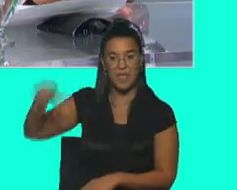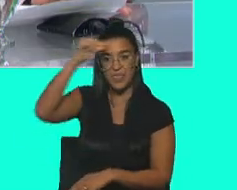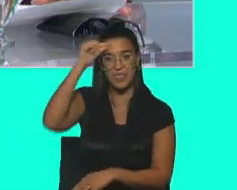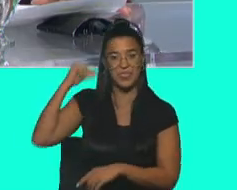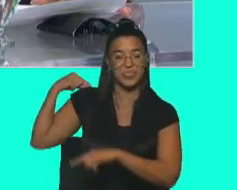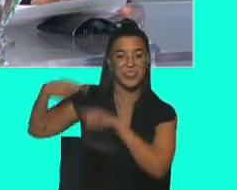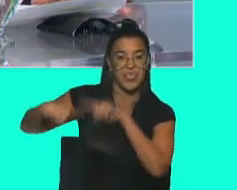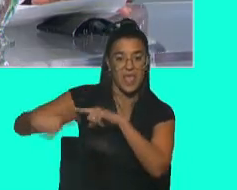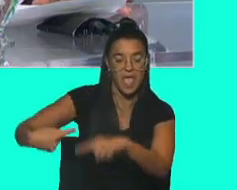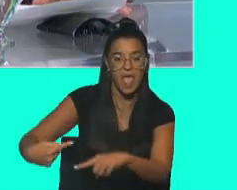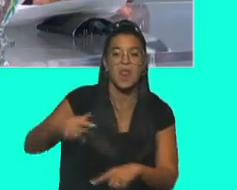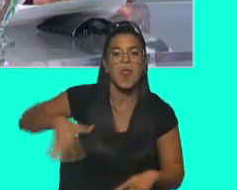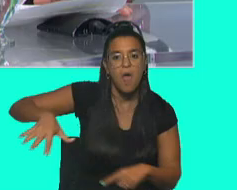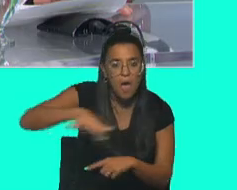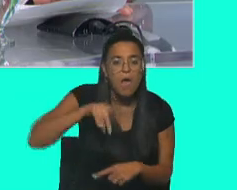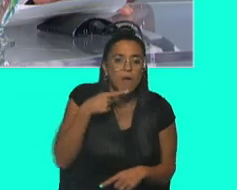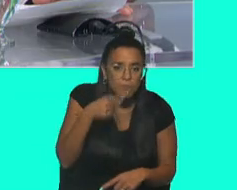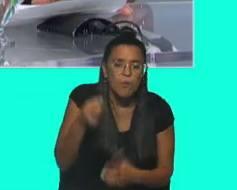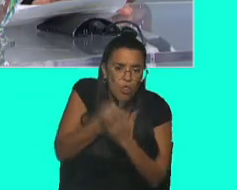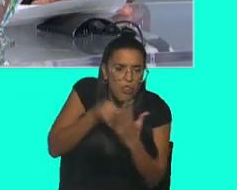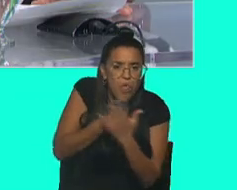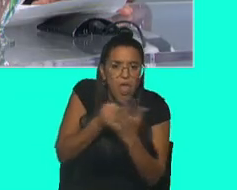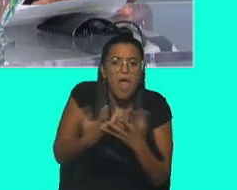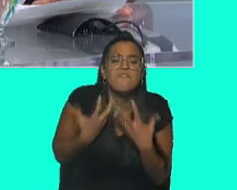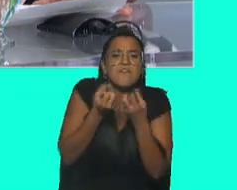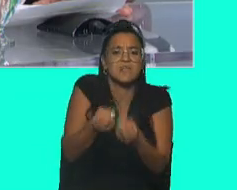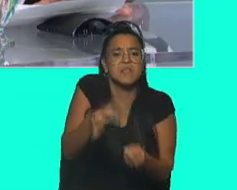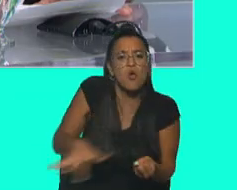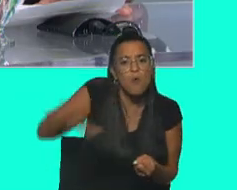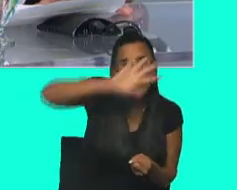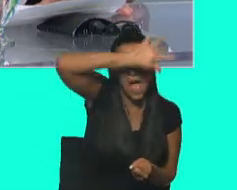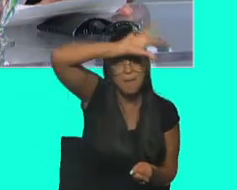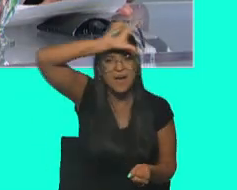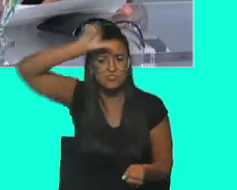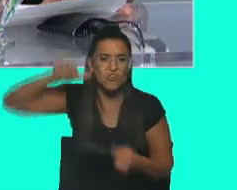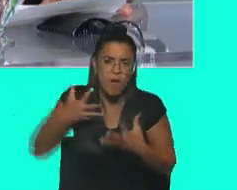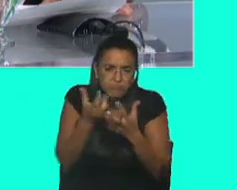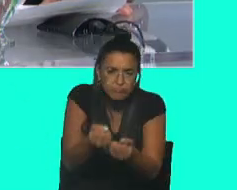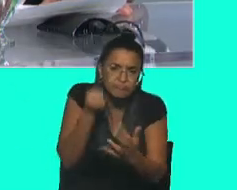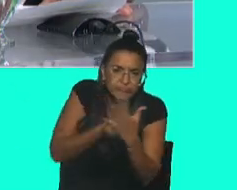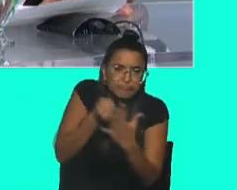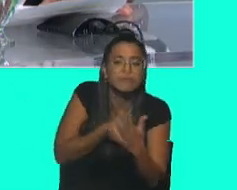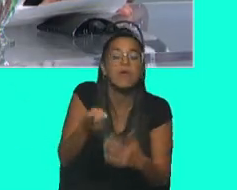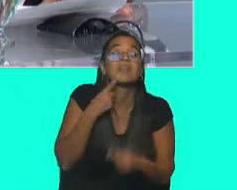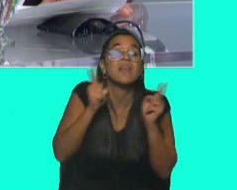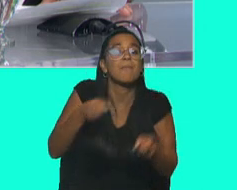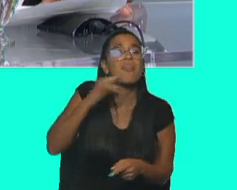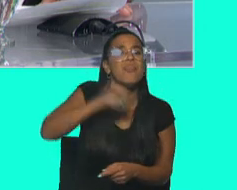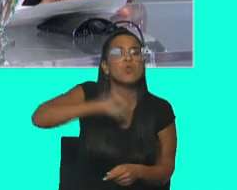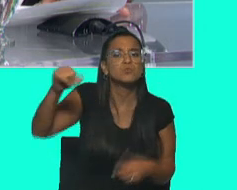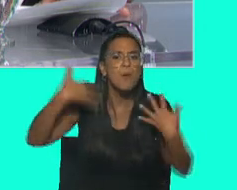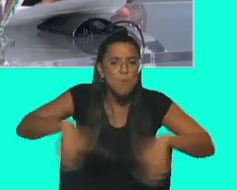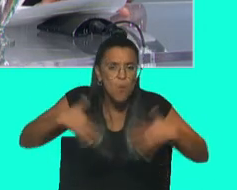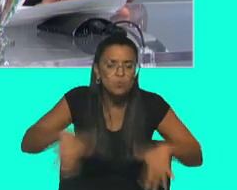como ella, abogada con una larga trayectoria en defensa de las comunidades de la Amazonía. Además, ella ha denunciado muchas